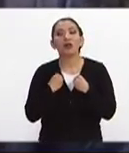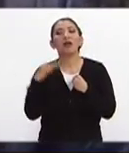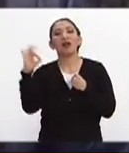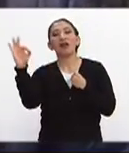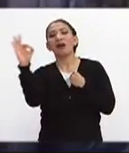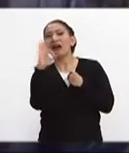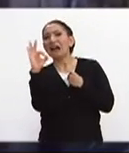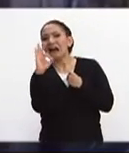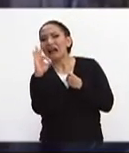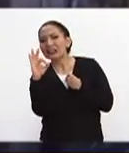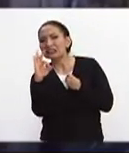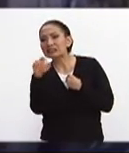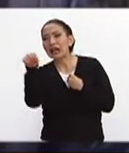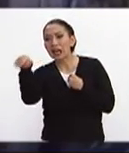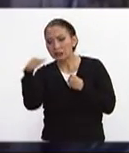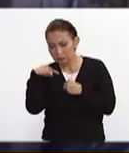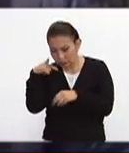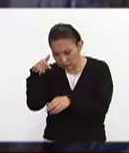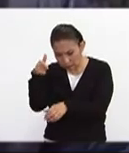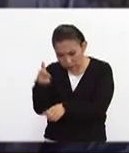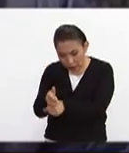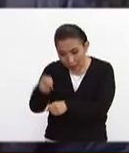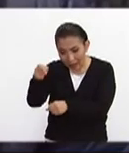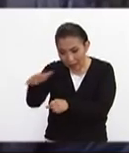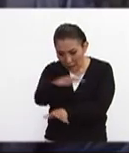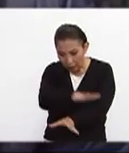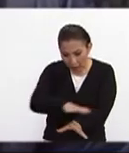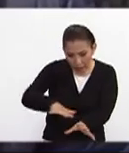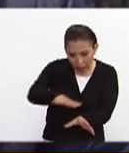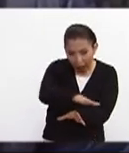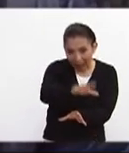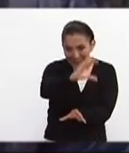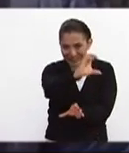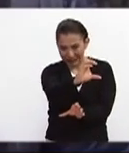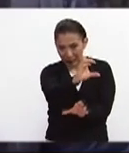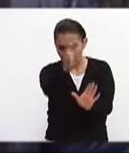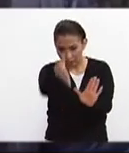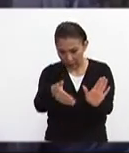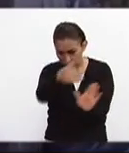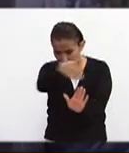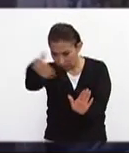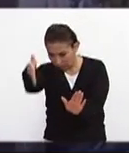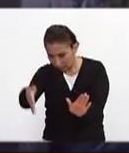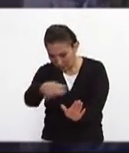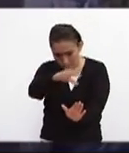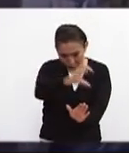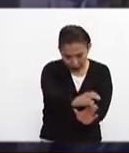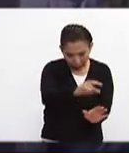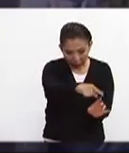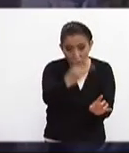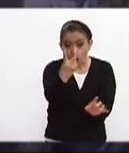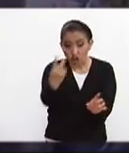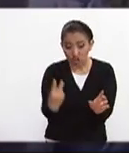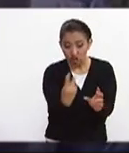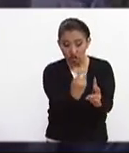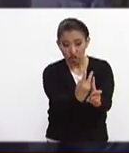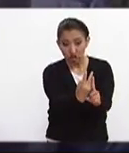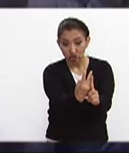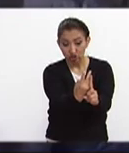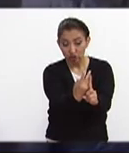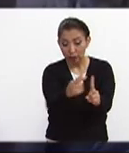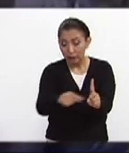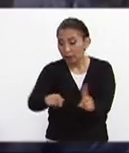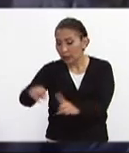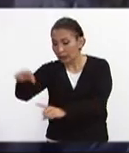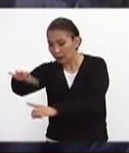probablemente es de los ubicados en el sector C y se encuentran con él dos personas más en